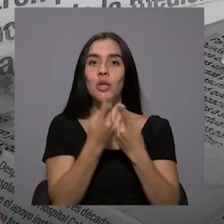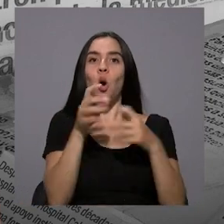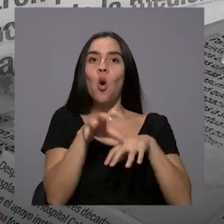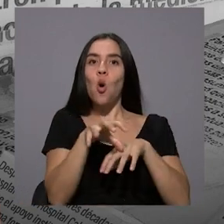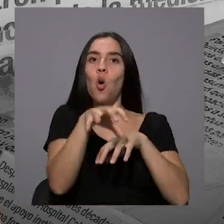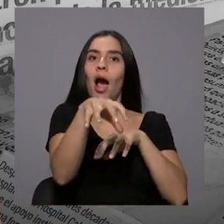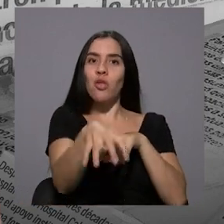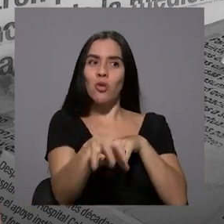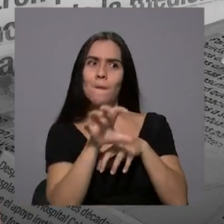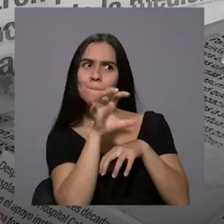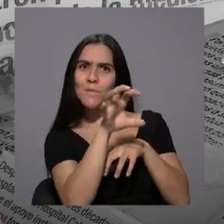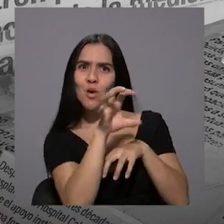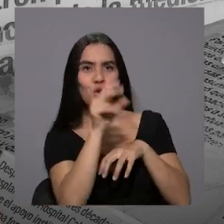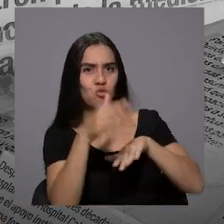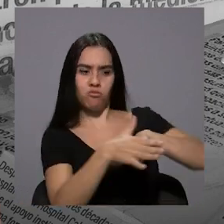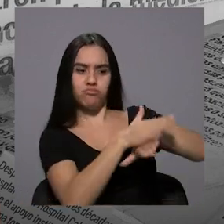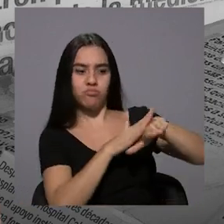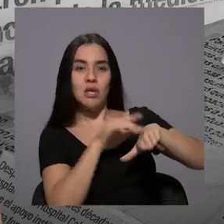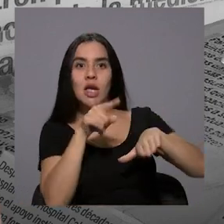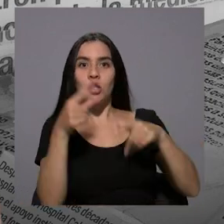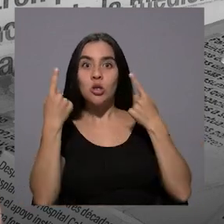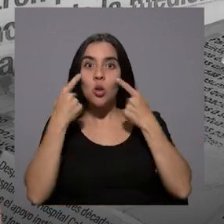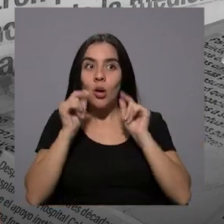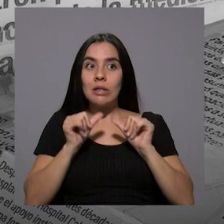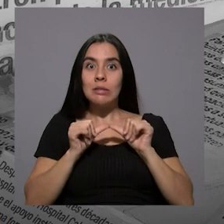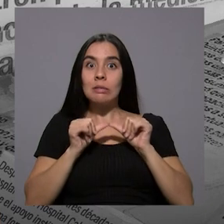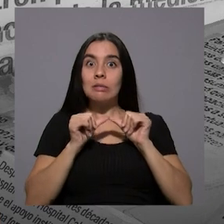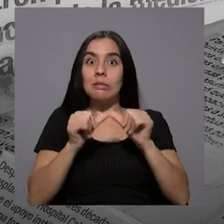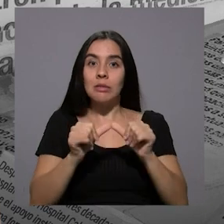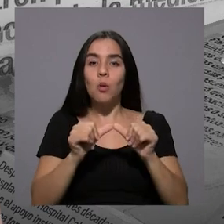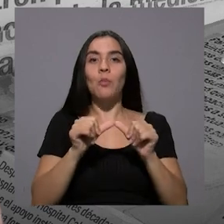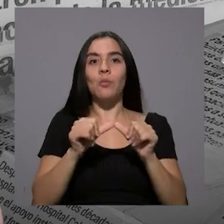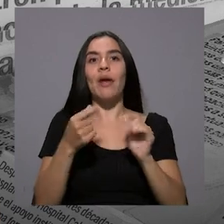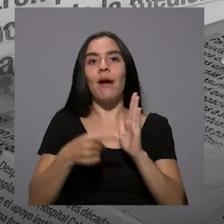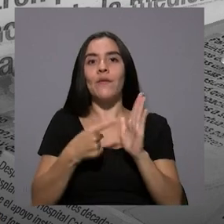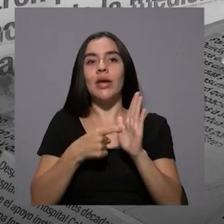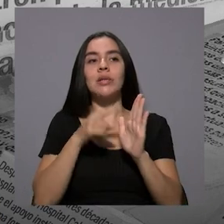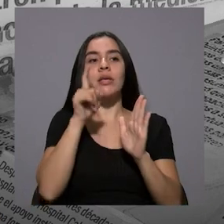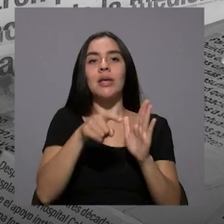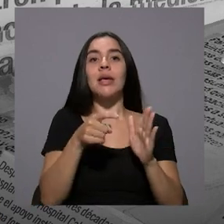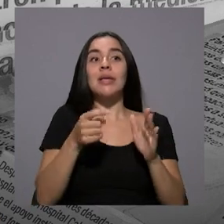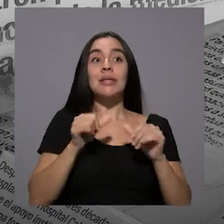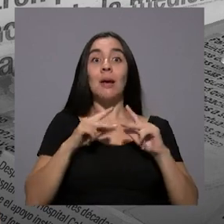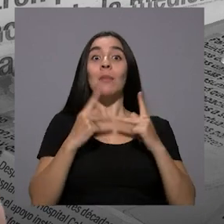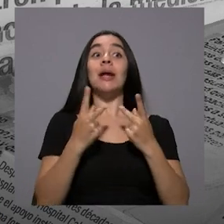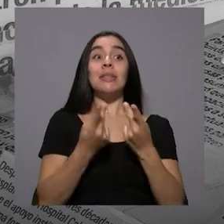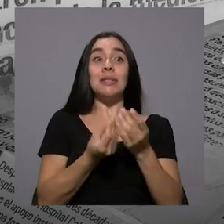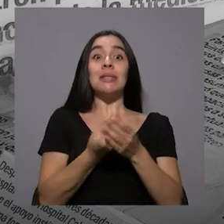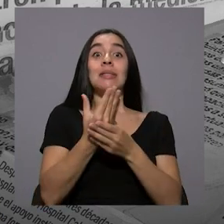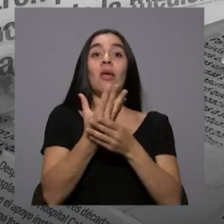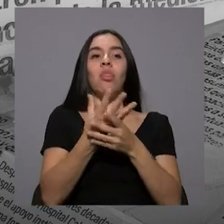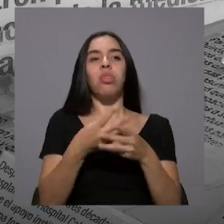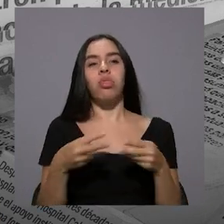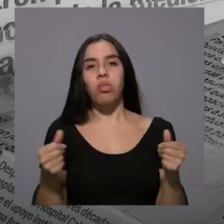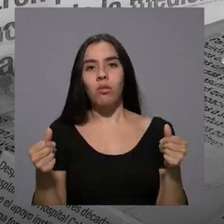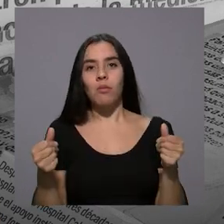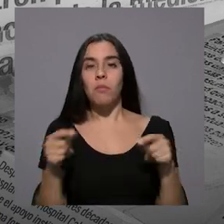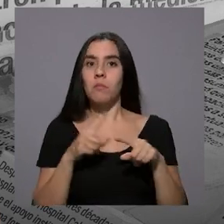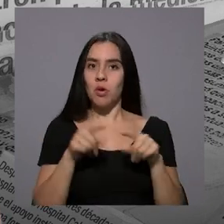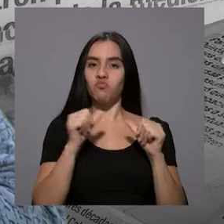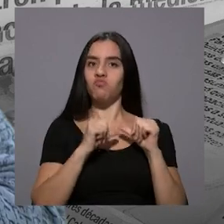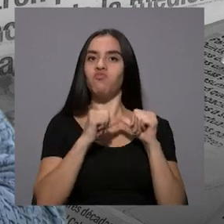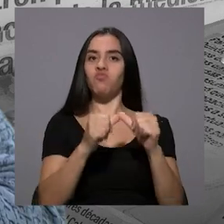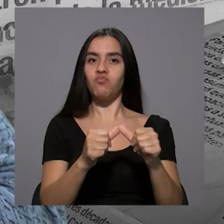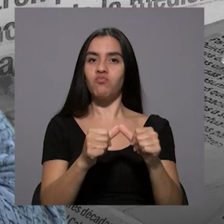partidos lograron mantenerse frente a la gran amenaza de la desaparición, que es una cuestión bastante tradicional en nuestros registros históricos.